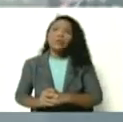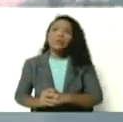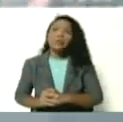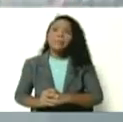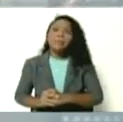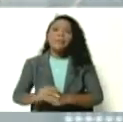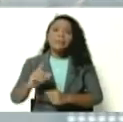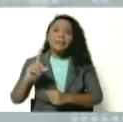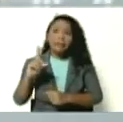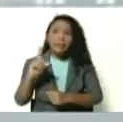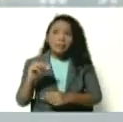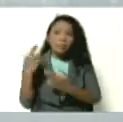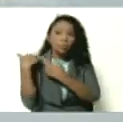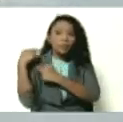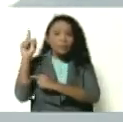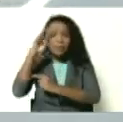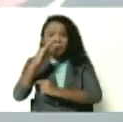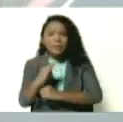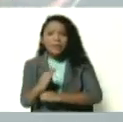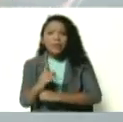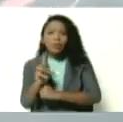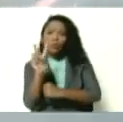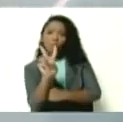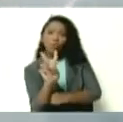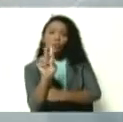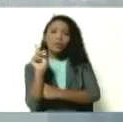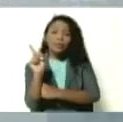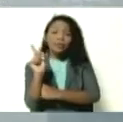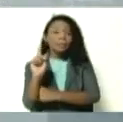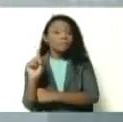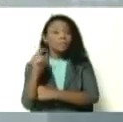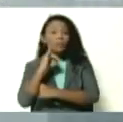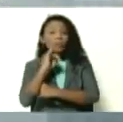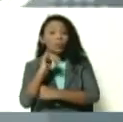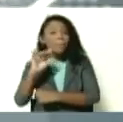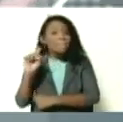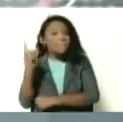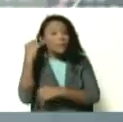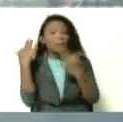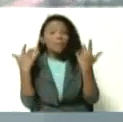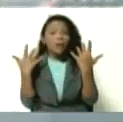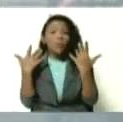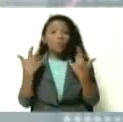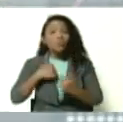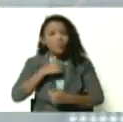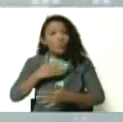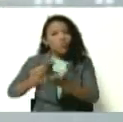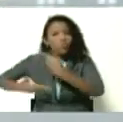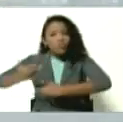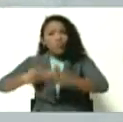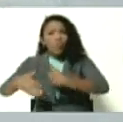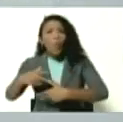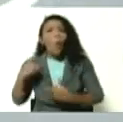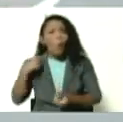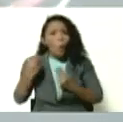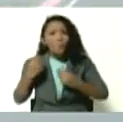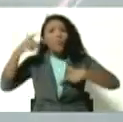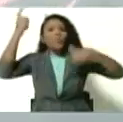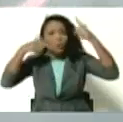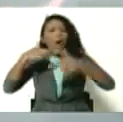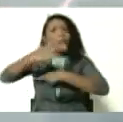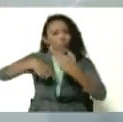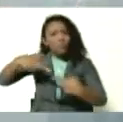Manaos, que tiene la información de primera mano. Nosotros, como servidores públicos, como chavistas y como